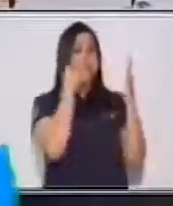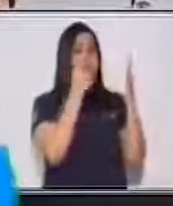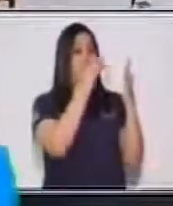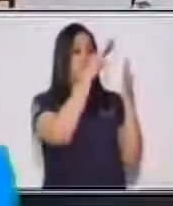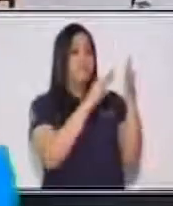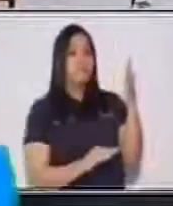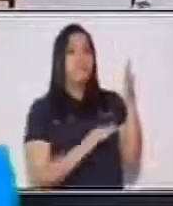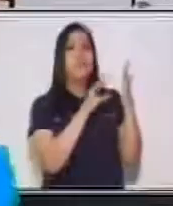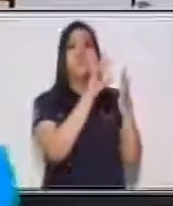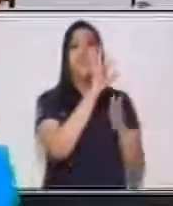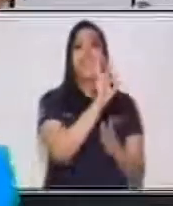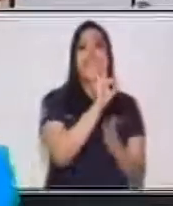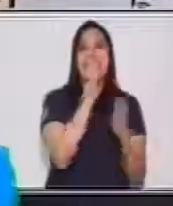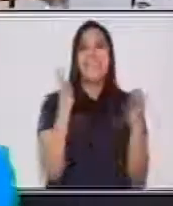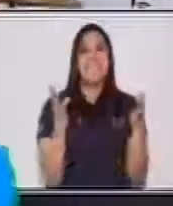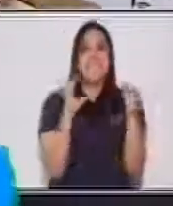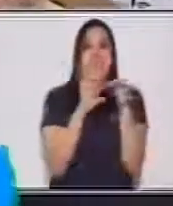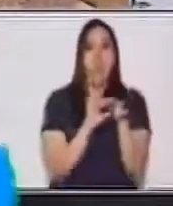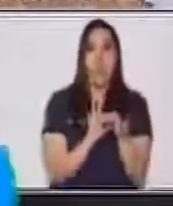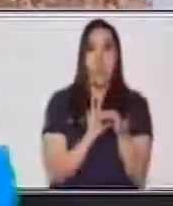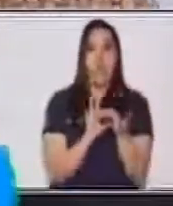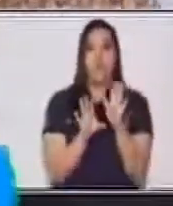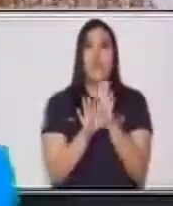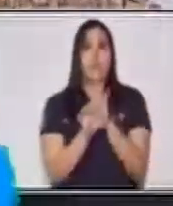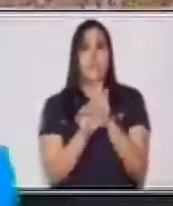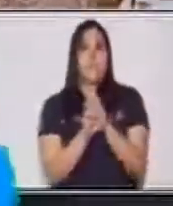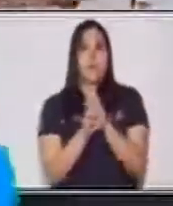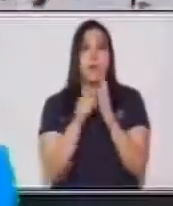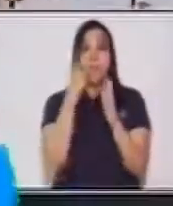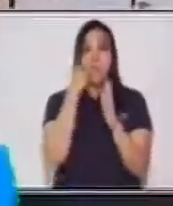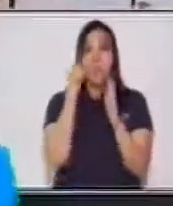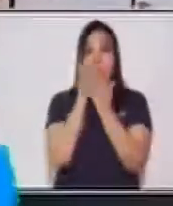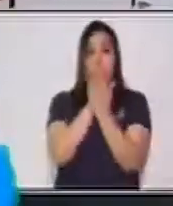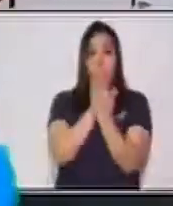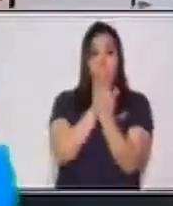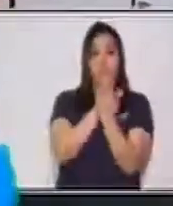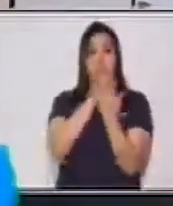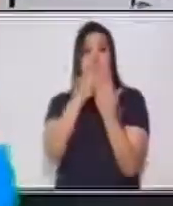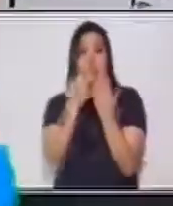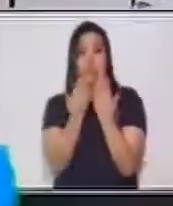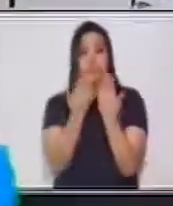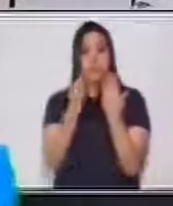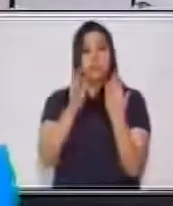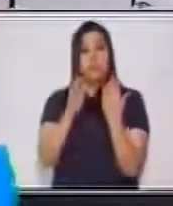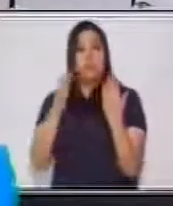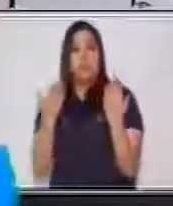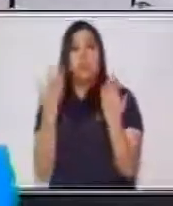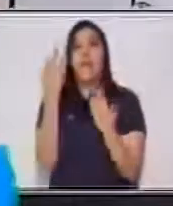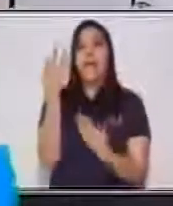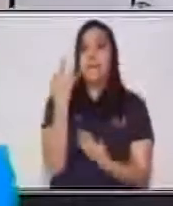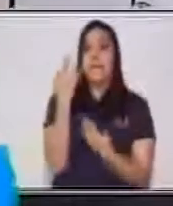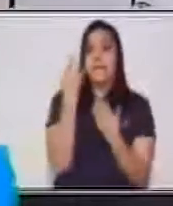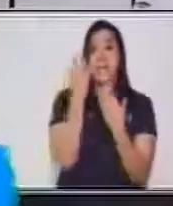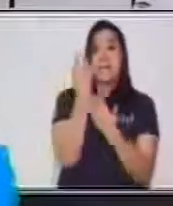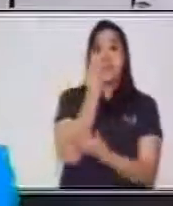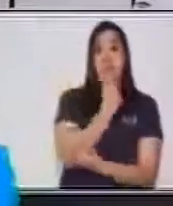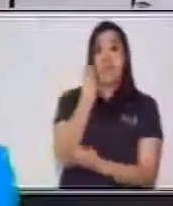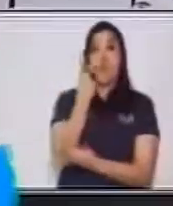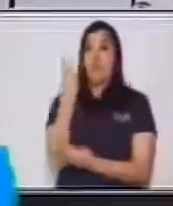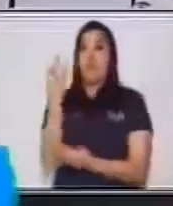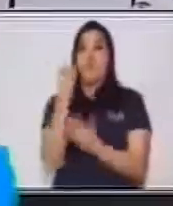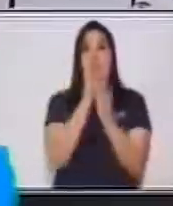partes enlazadas, ¿sí? Cuando nosotros abrimos un trifoliar podemos ver tres partes de un lado al